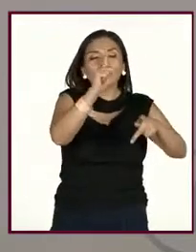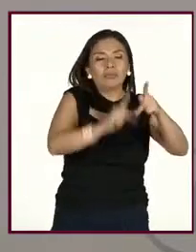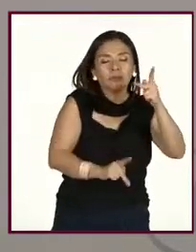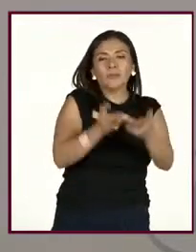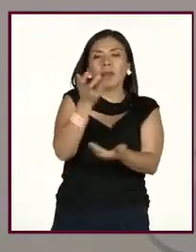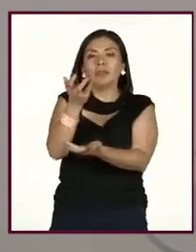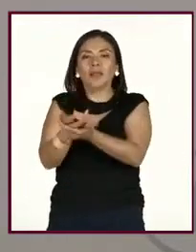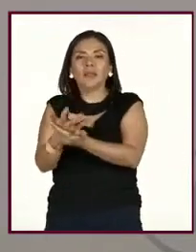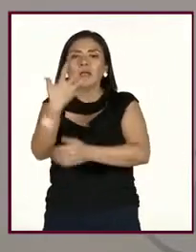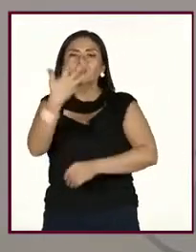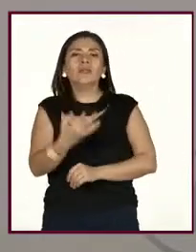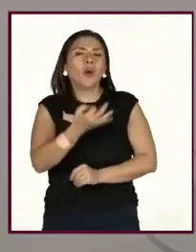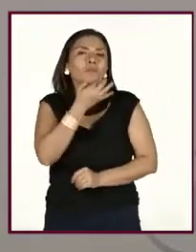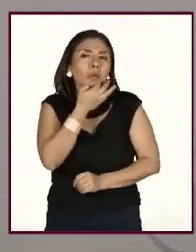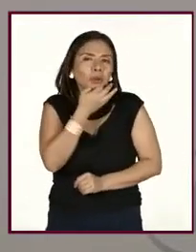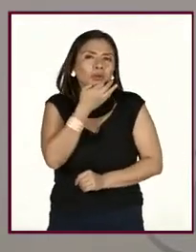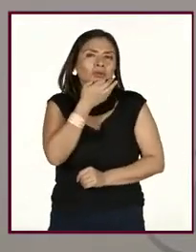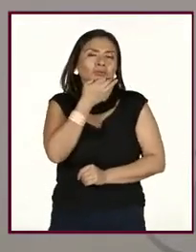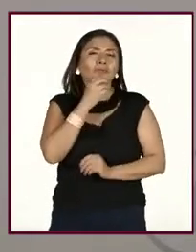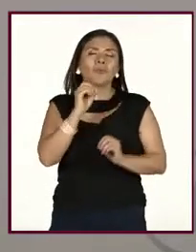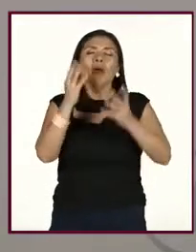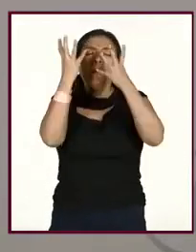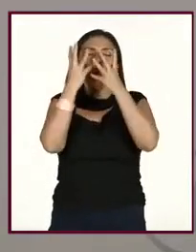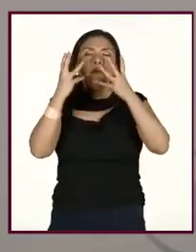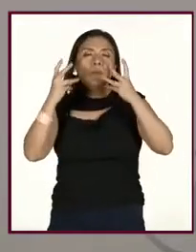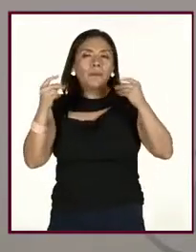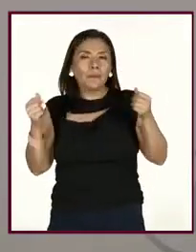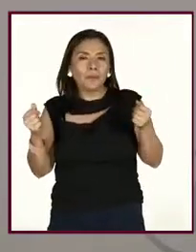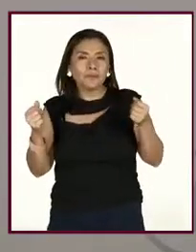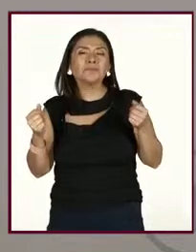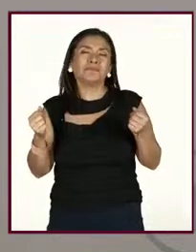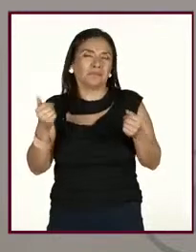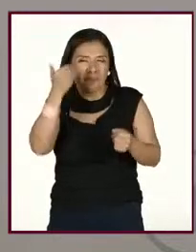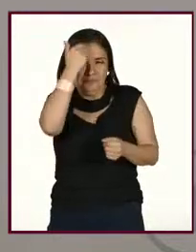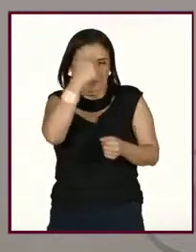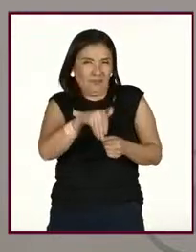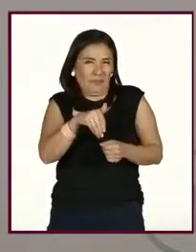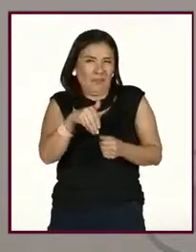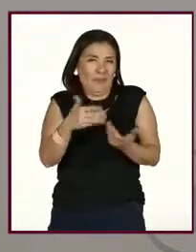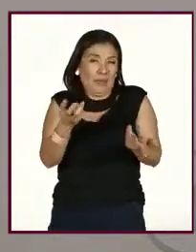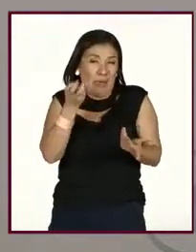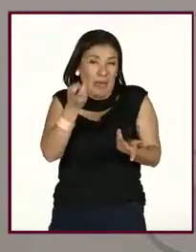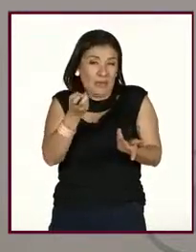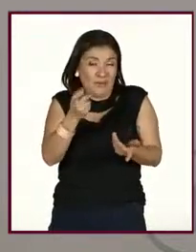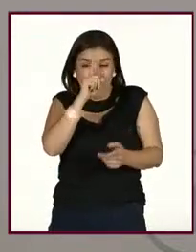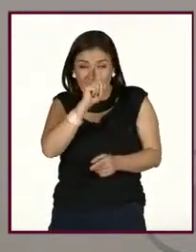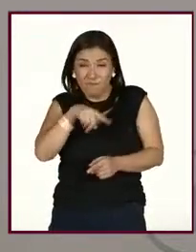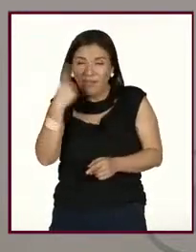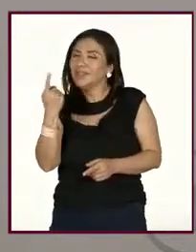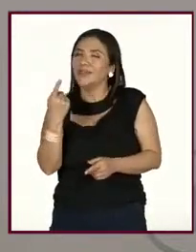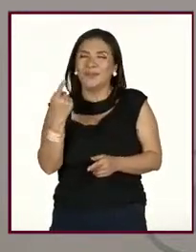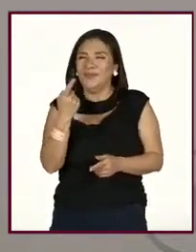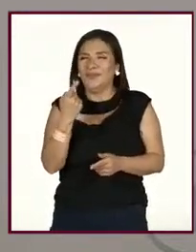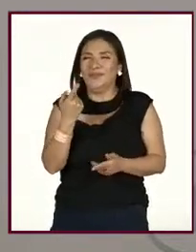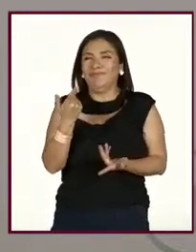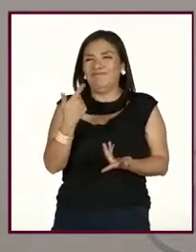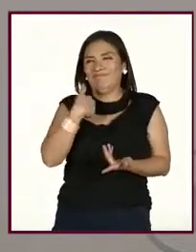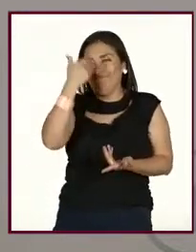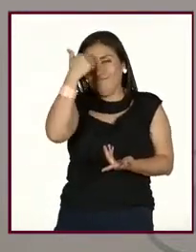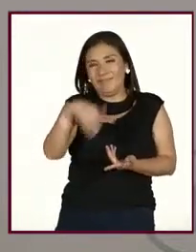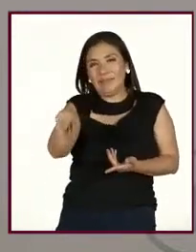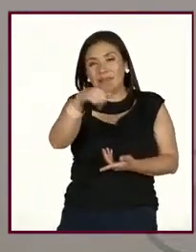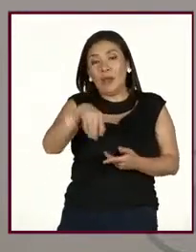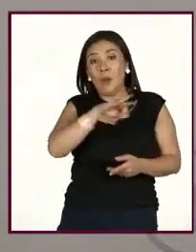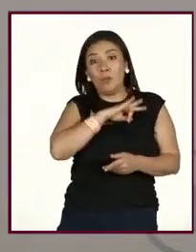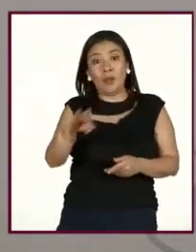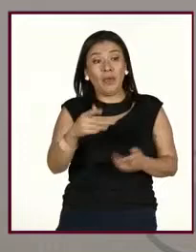tantito, 5 minutitos, este, sabemos que no es tan sencillo porque no es como que van